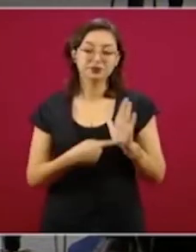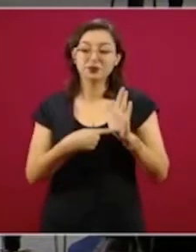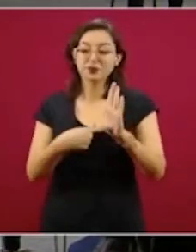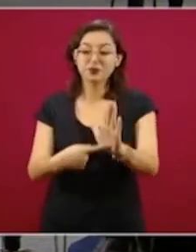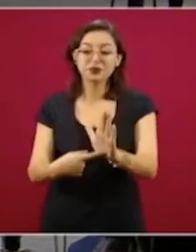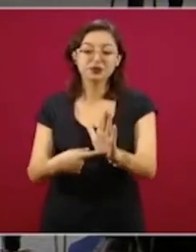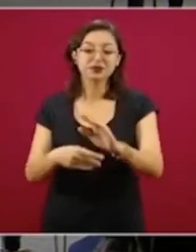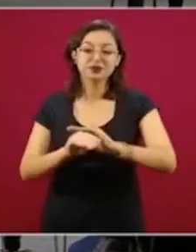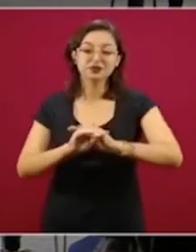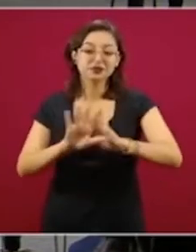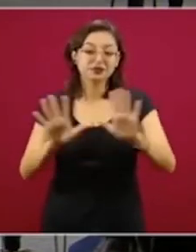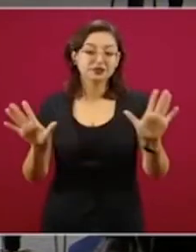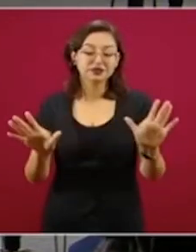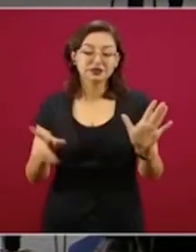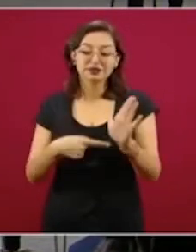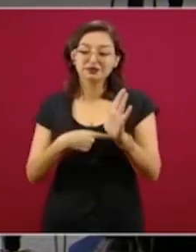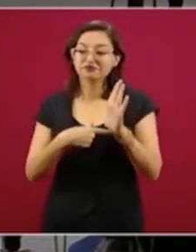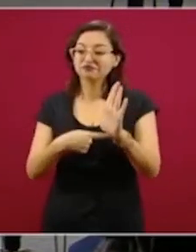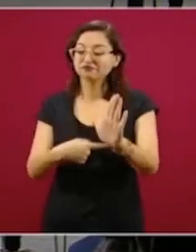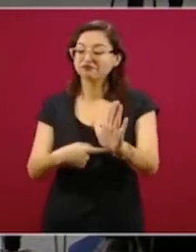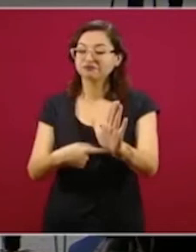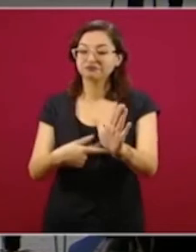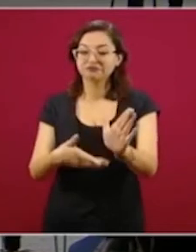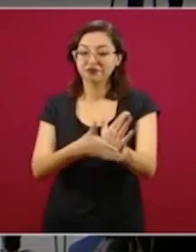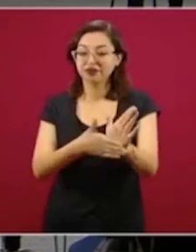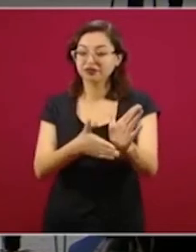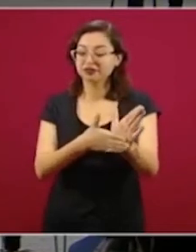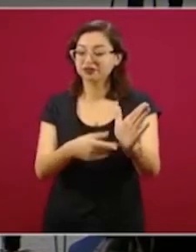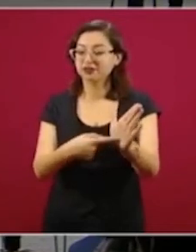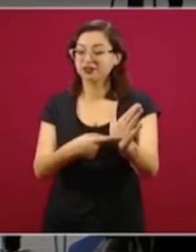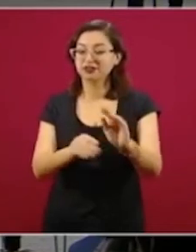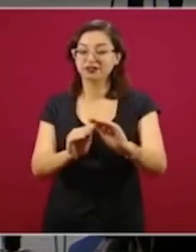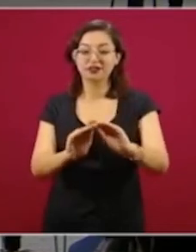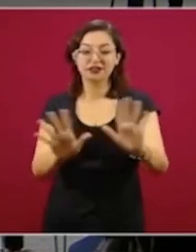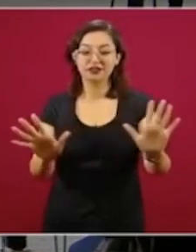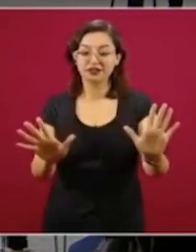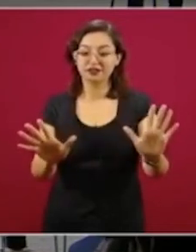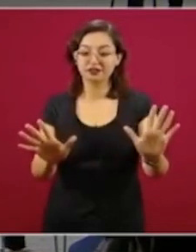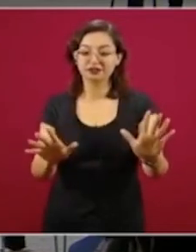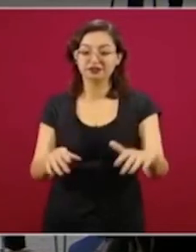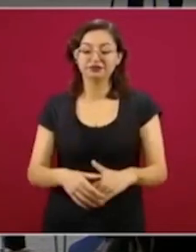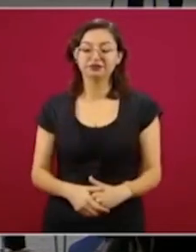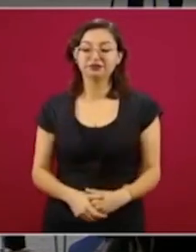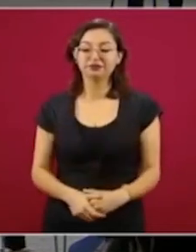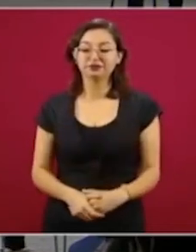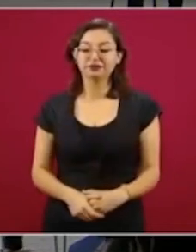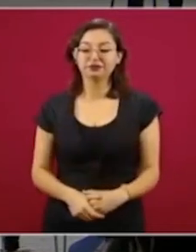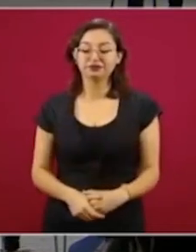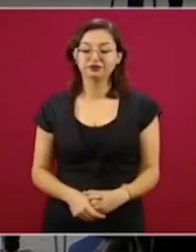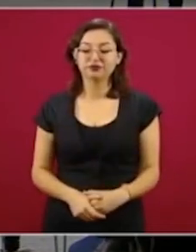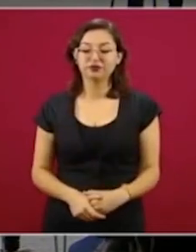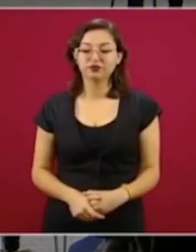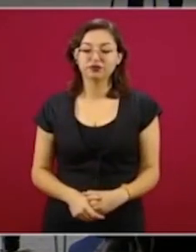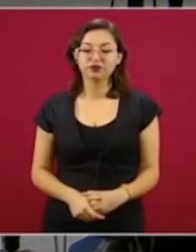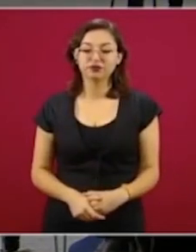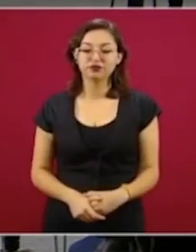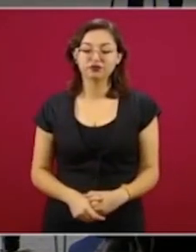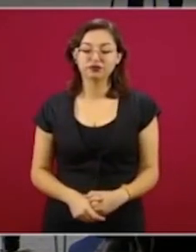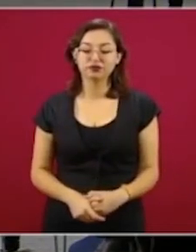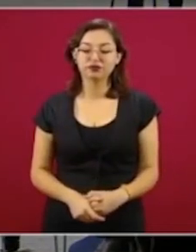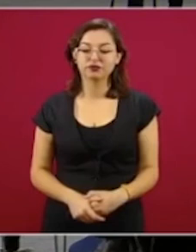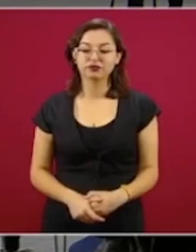irrefutable, no estamos hablando